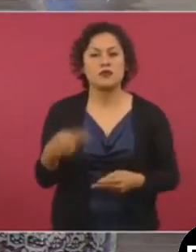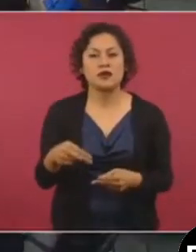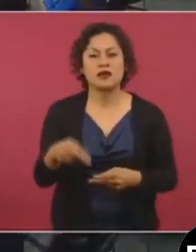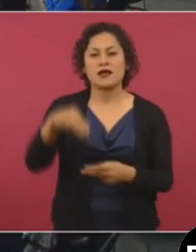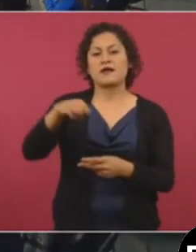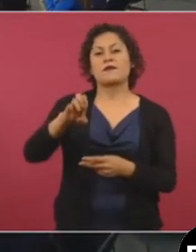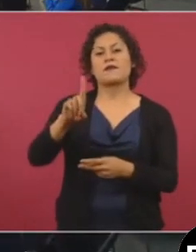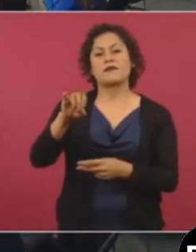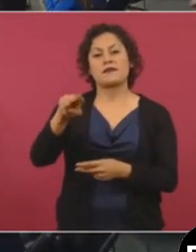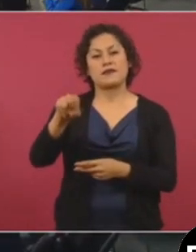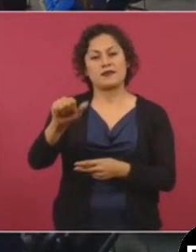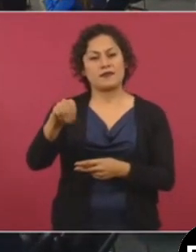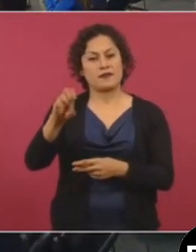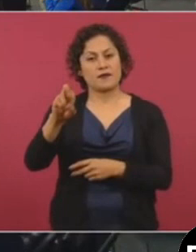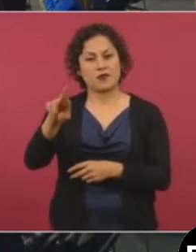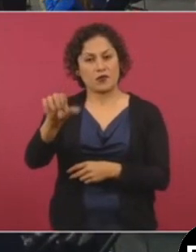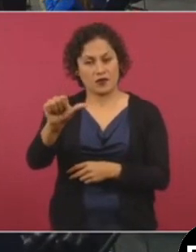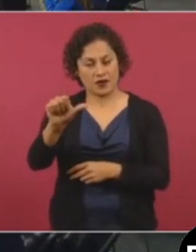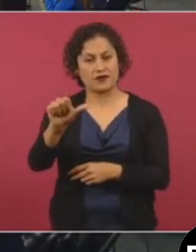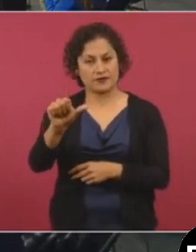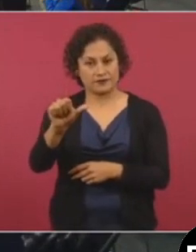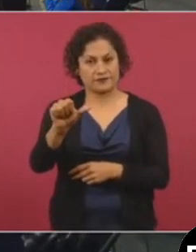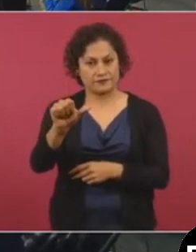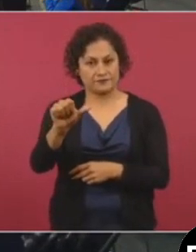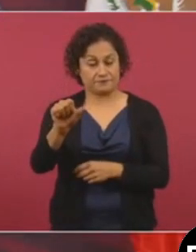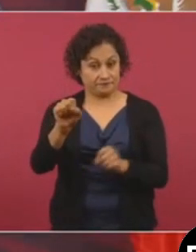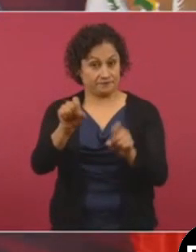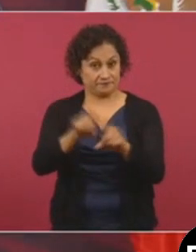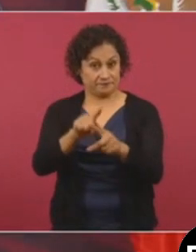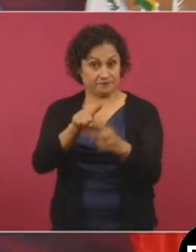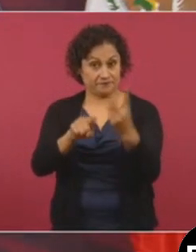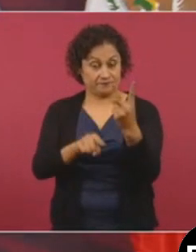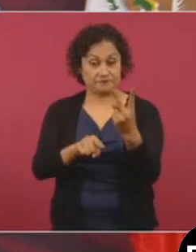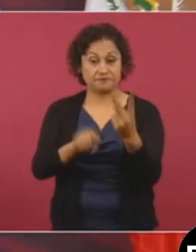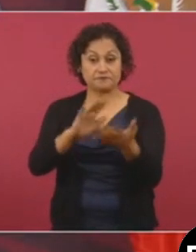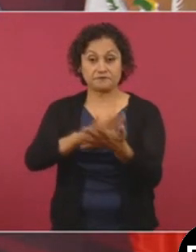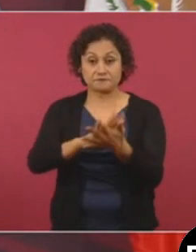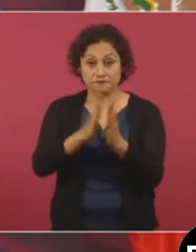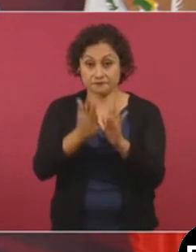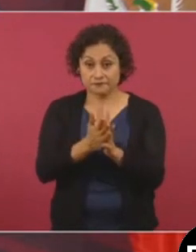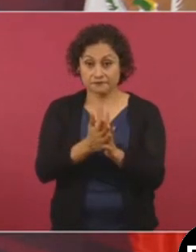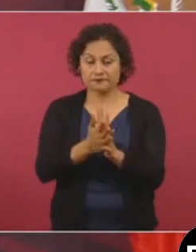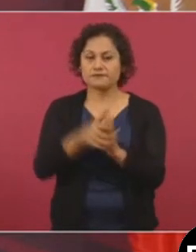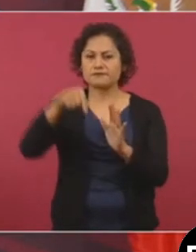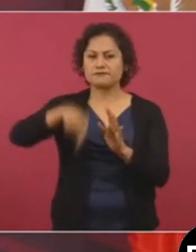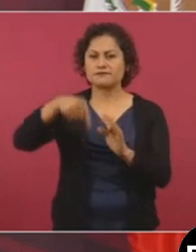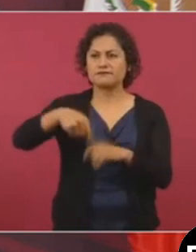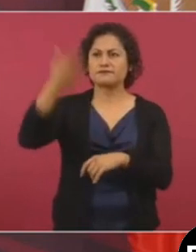Medina Mora y el que estaba de embajador,